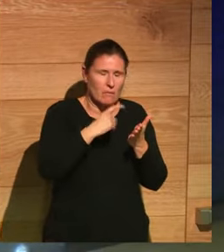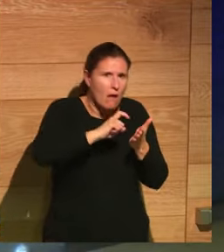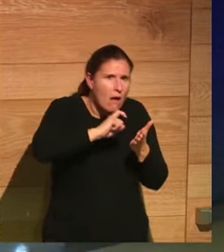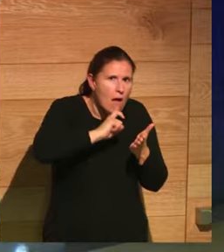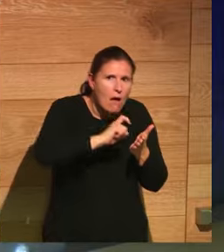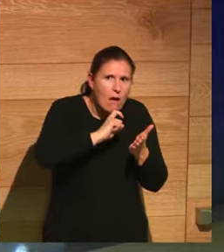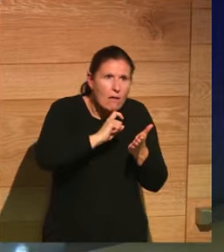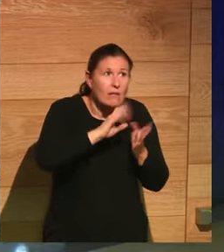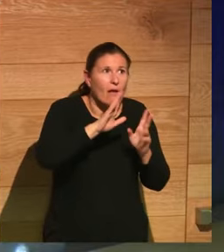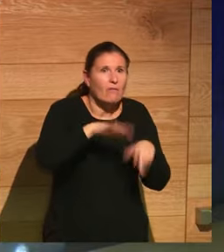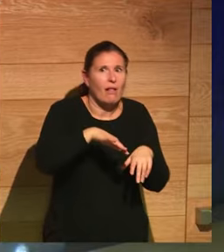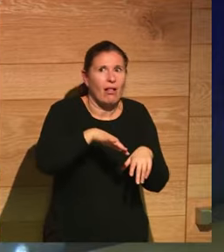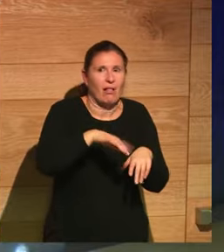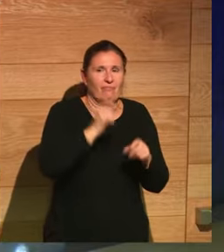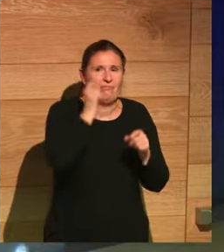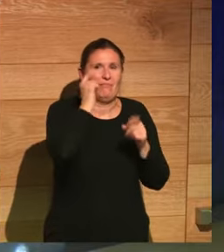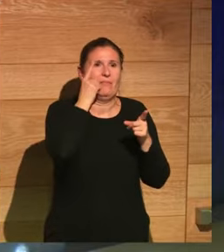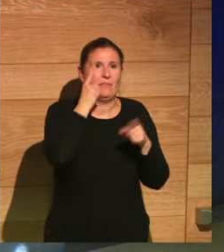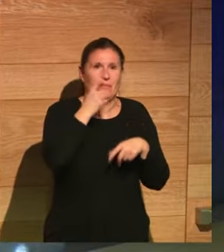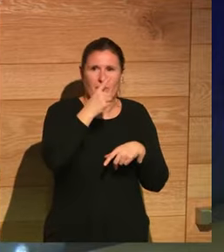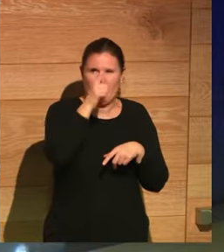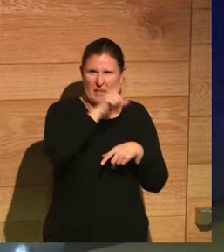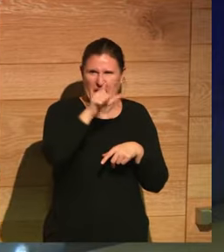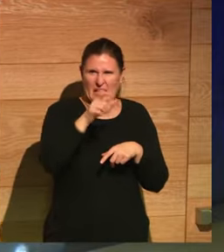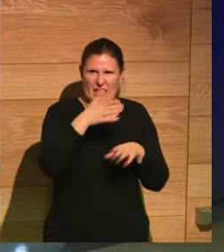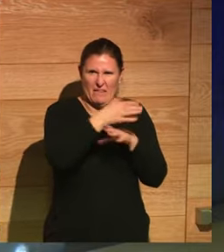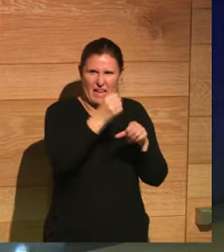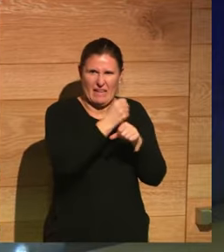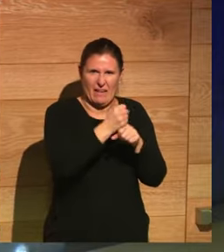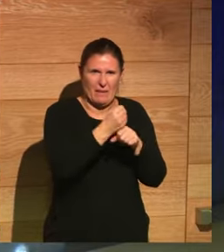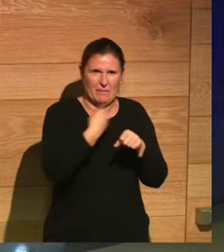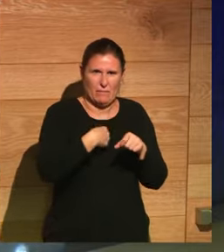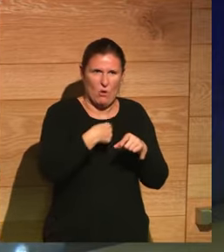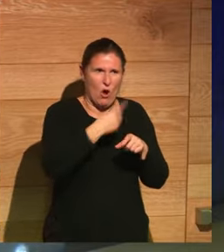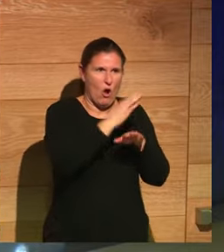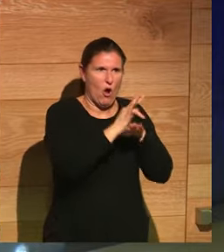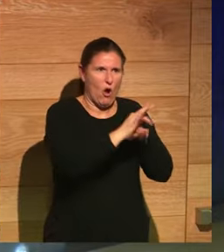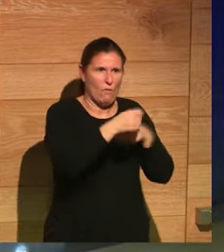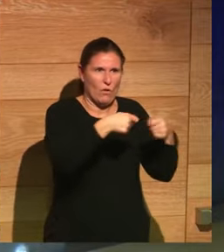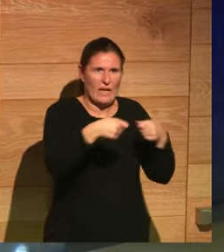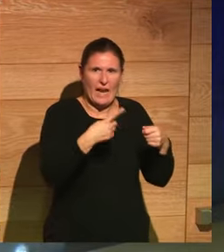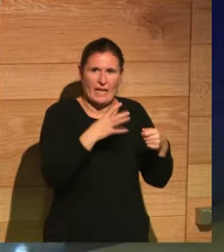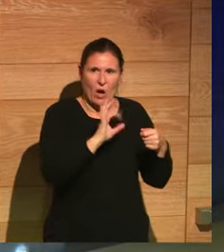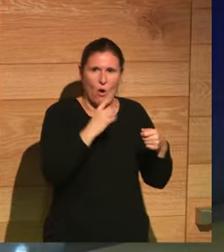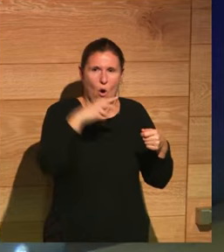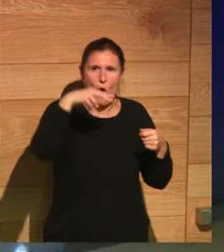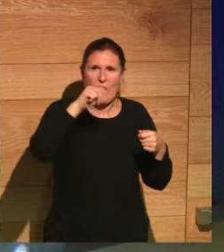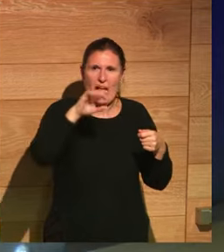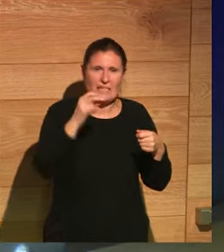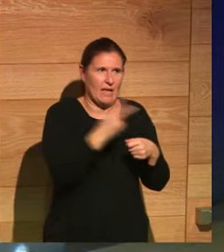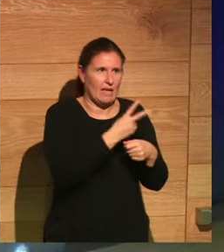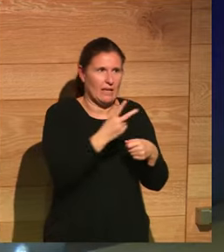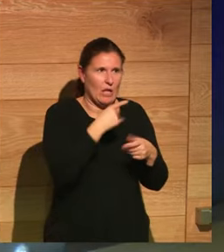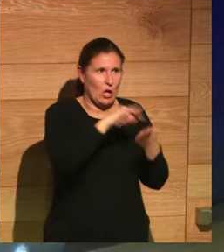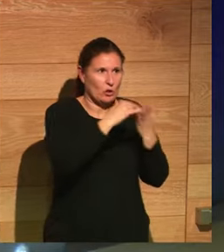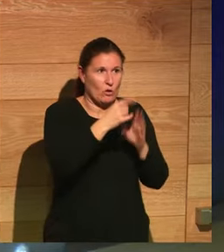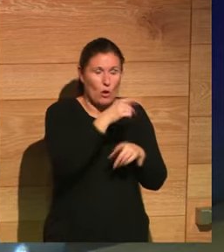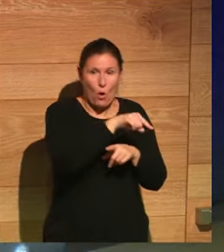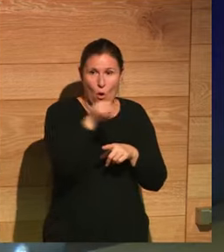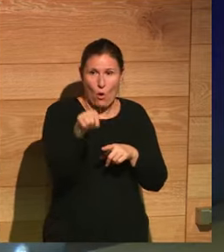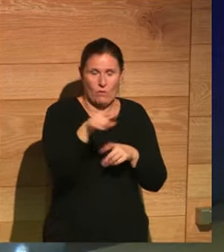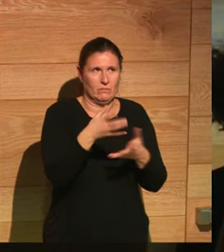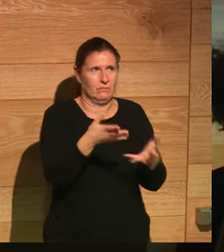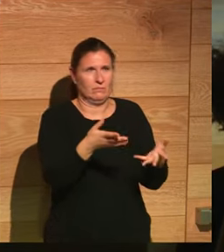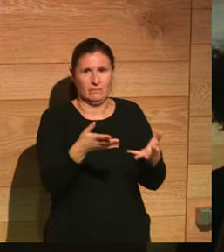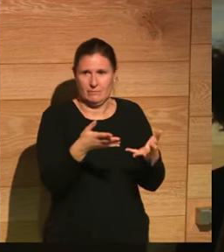pero tú claro piensas pero cuánta gente va a a trabajar en una funeraria o a la NASA o sea como esa sea la única solución vamos